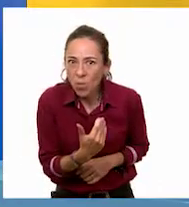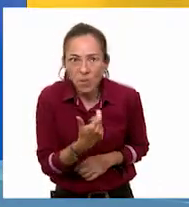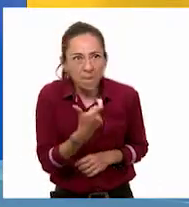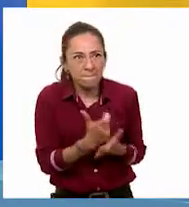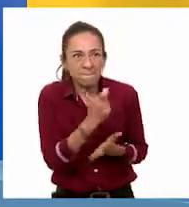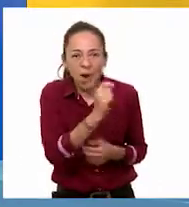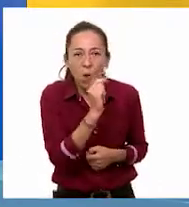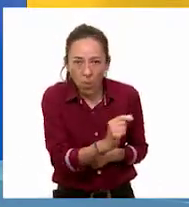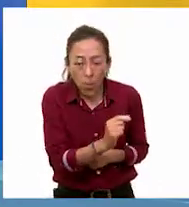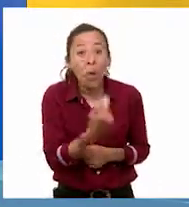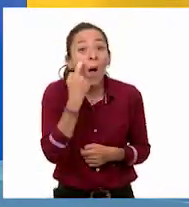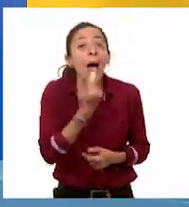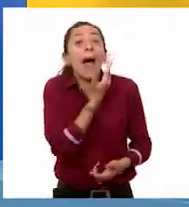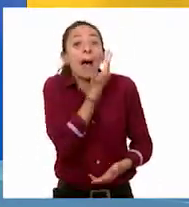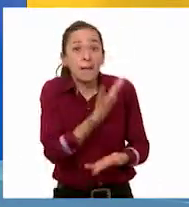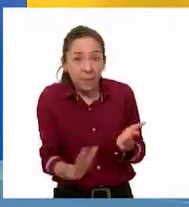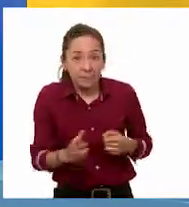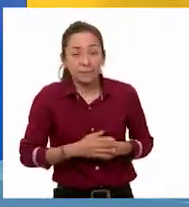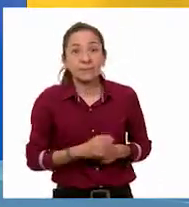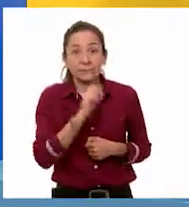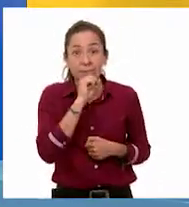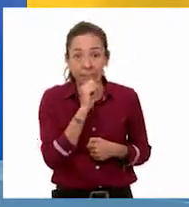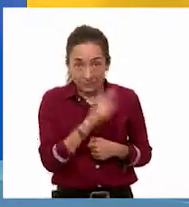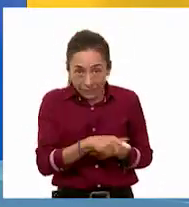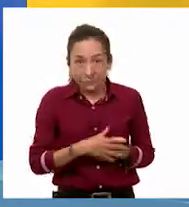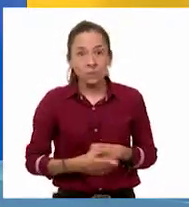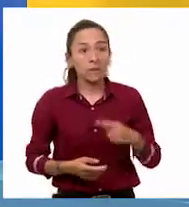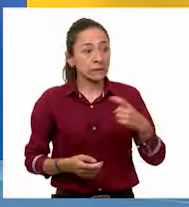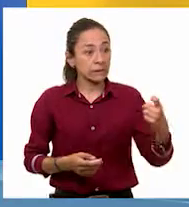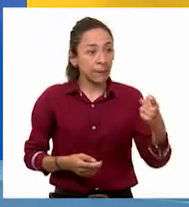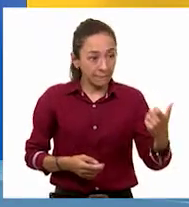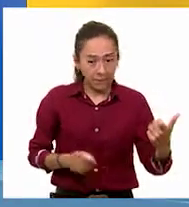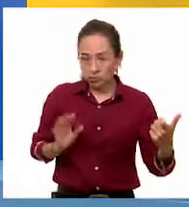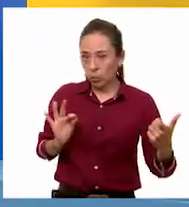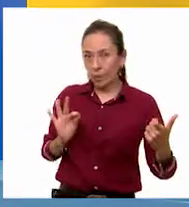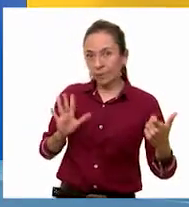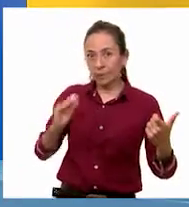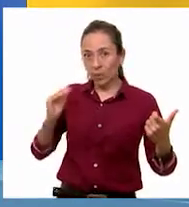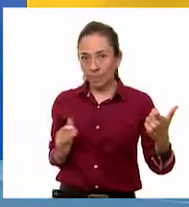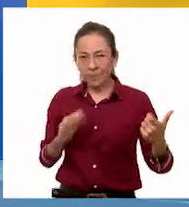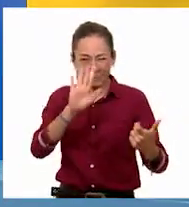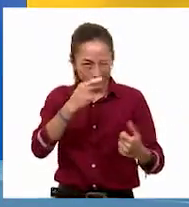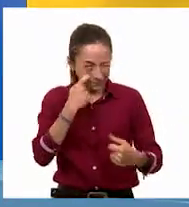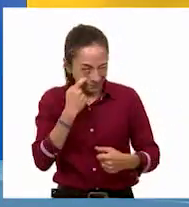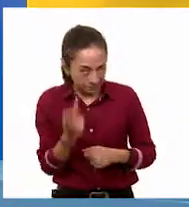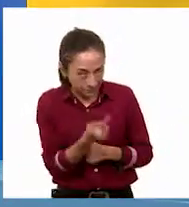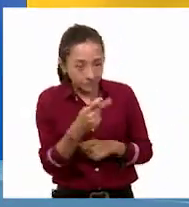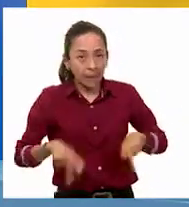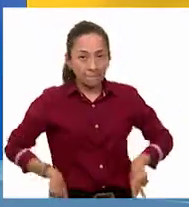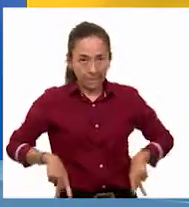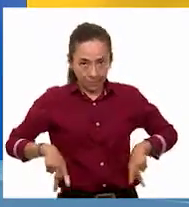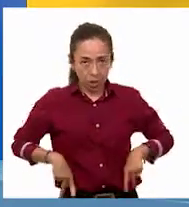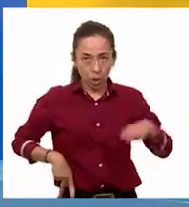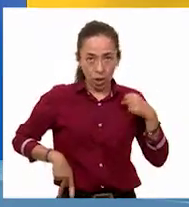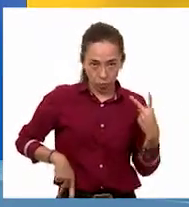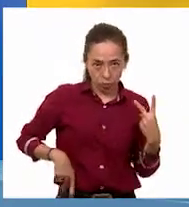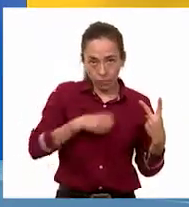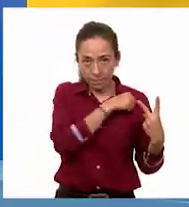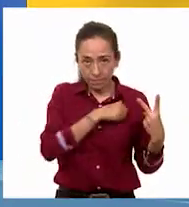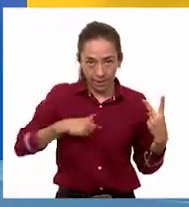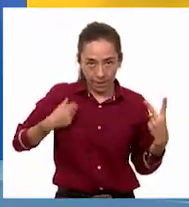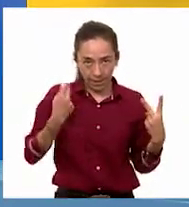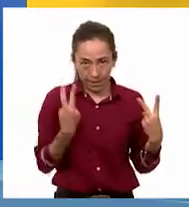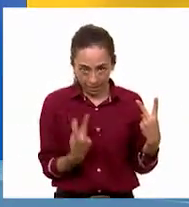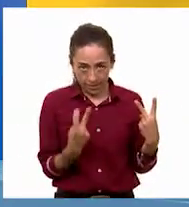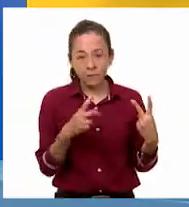por cada 100 pesos. Pongan atención a la última pregunta. Si se compran dos pantalones, dos playeras y un balón,